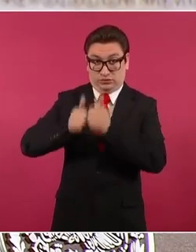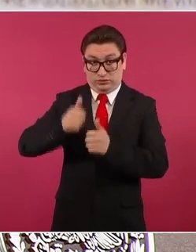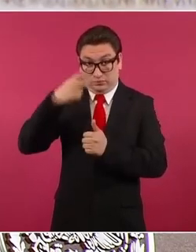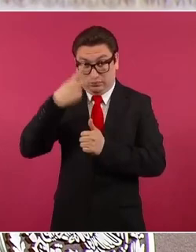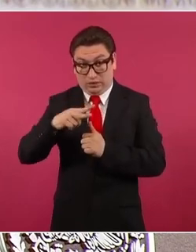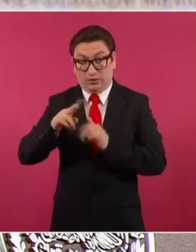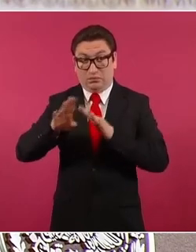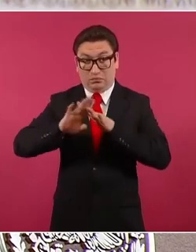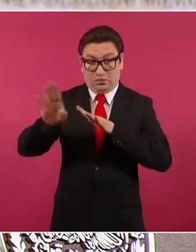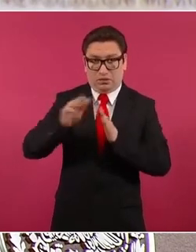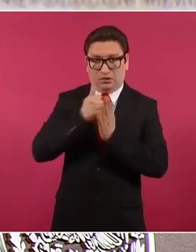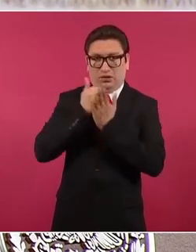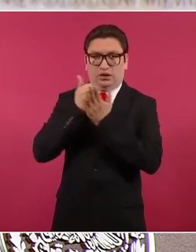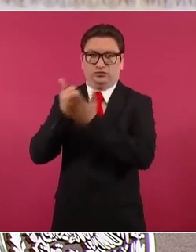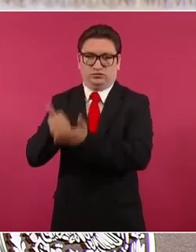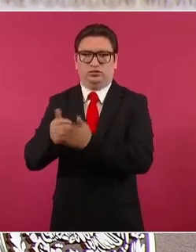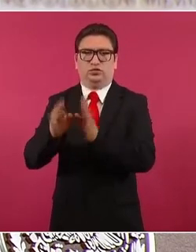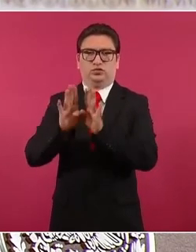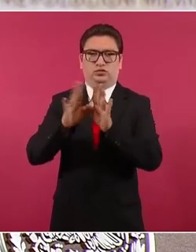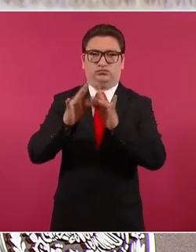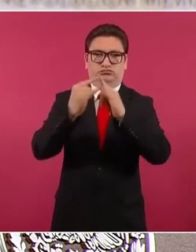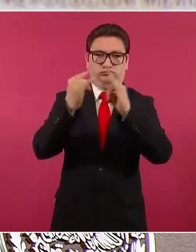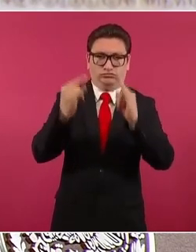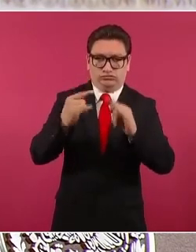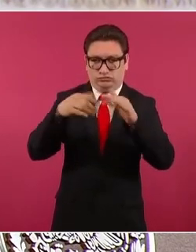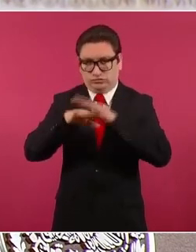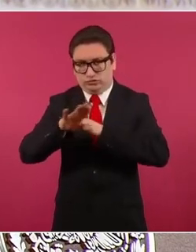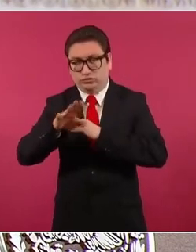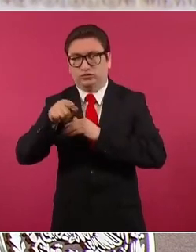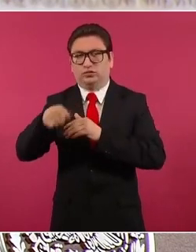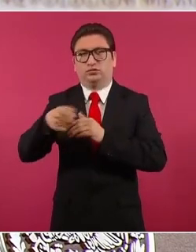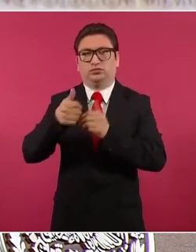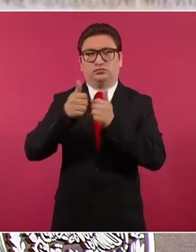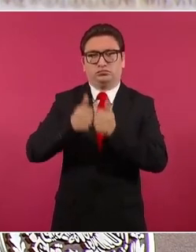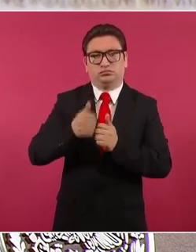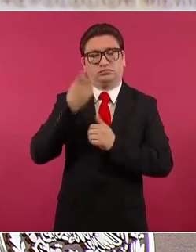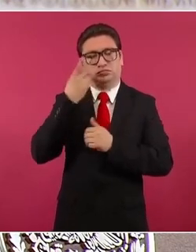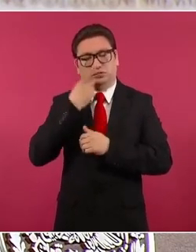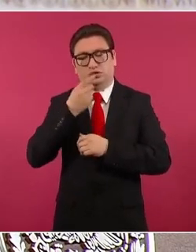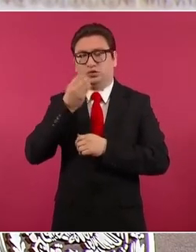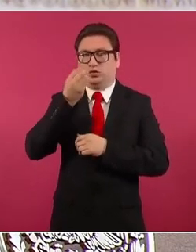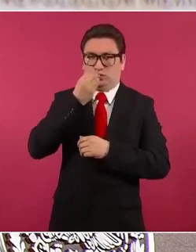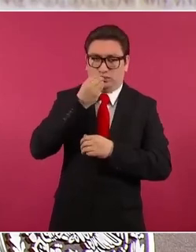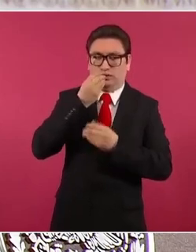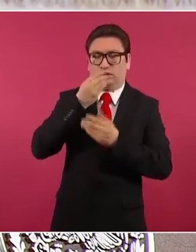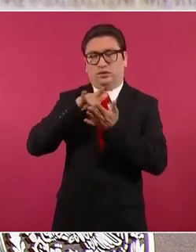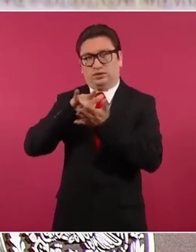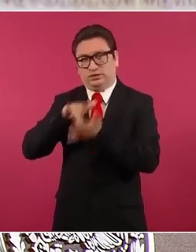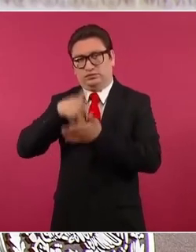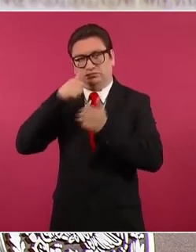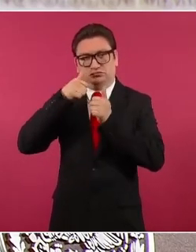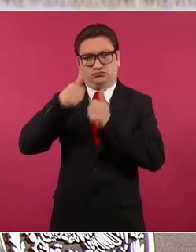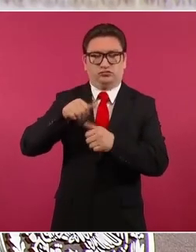hacemos, con albergues, con alimentación, con atención médica.